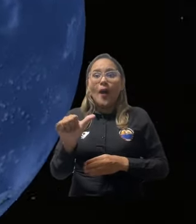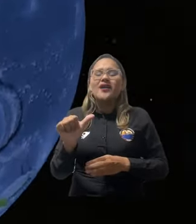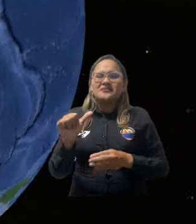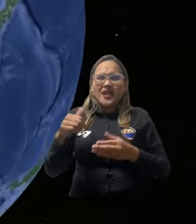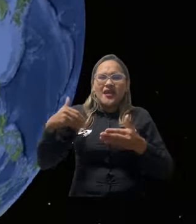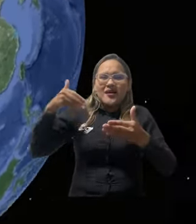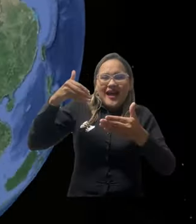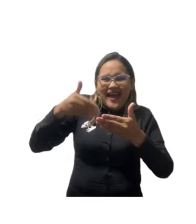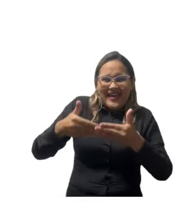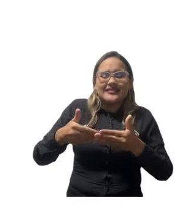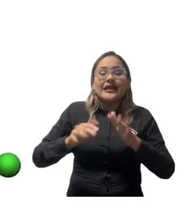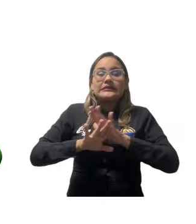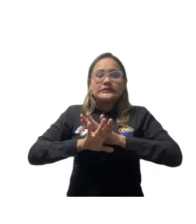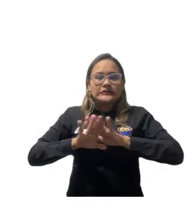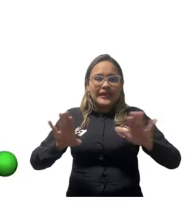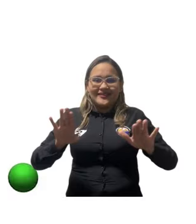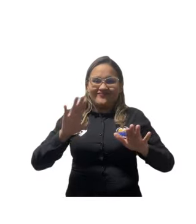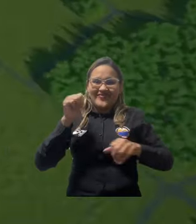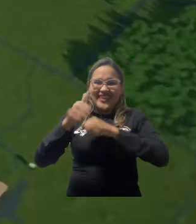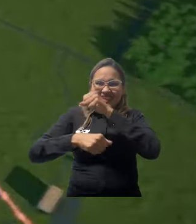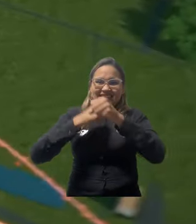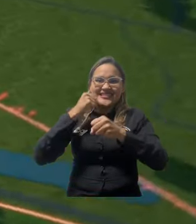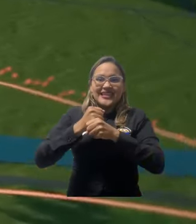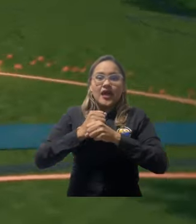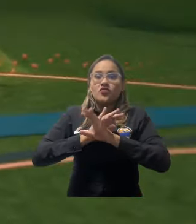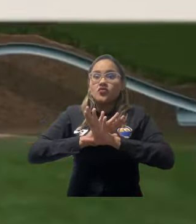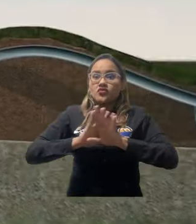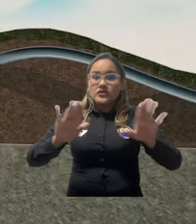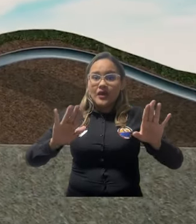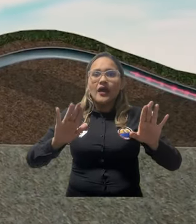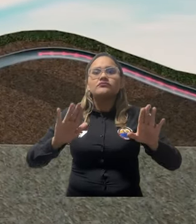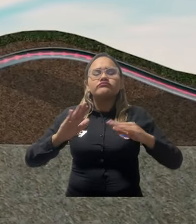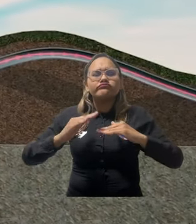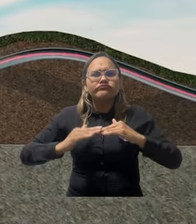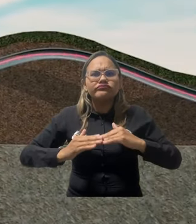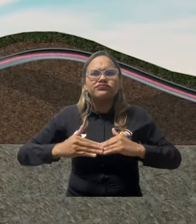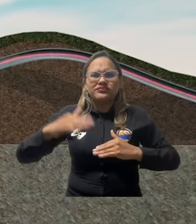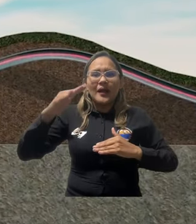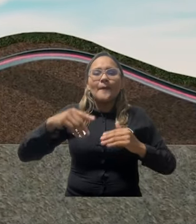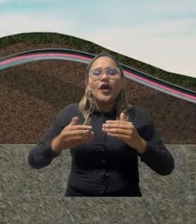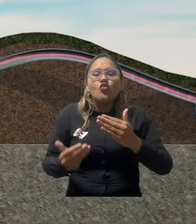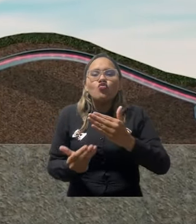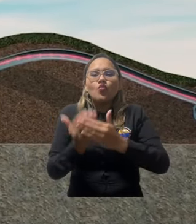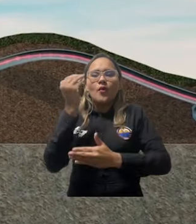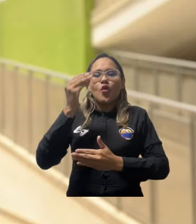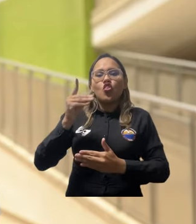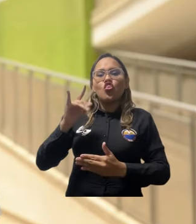esta década, cuando dejará de tomar datos científicos y dará espacio a DUNE.